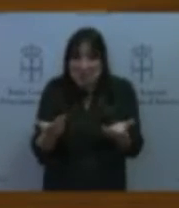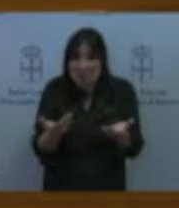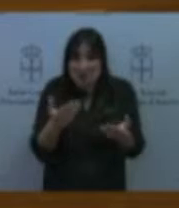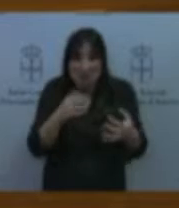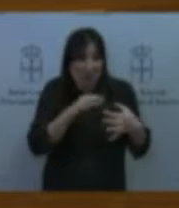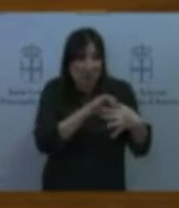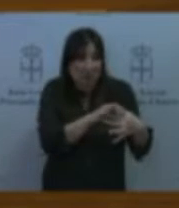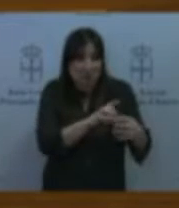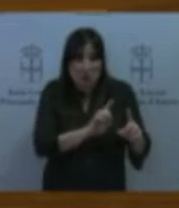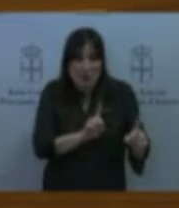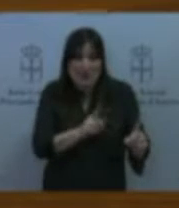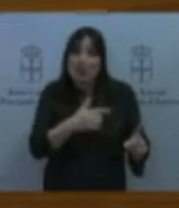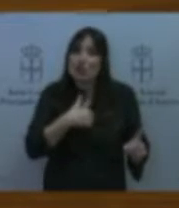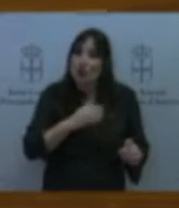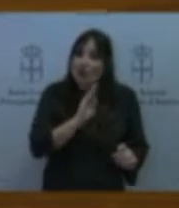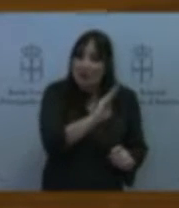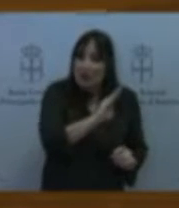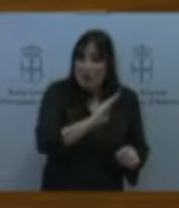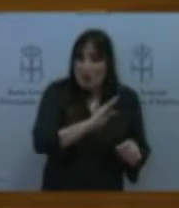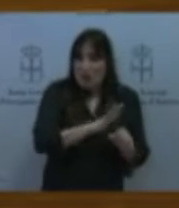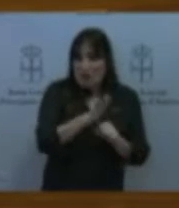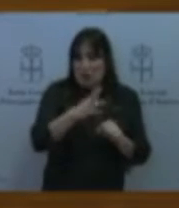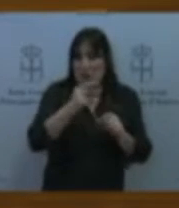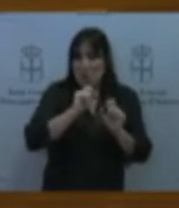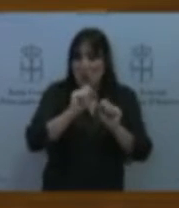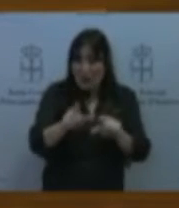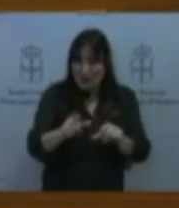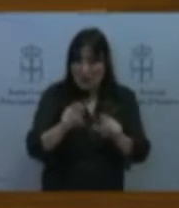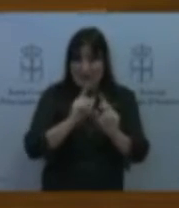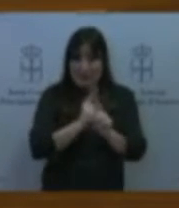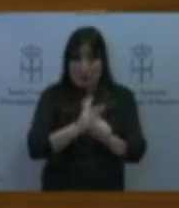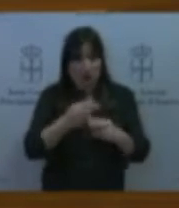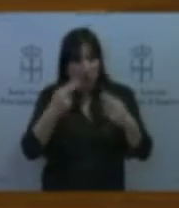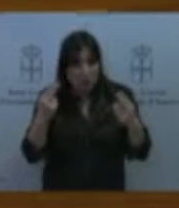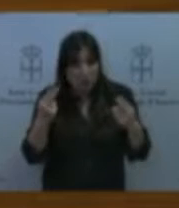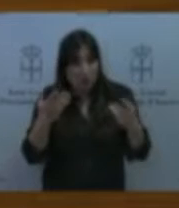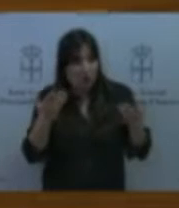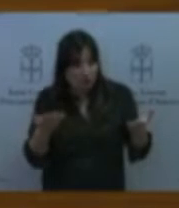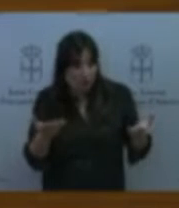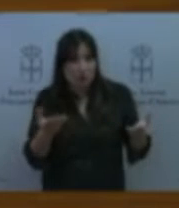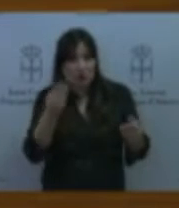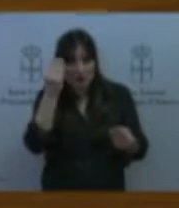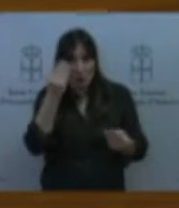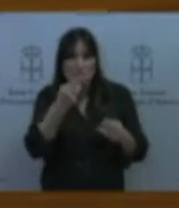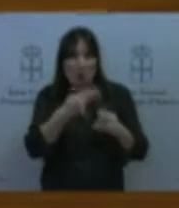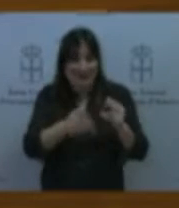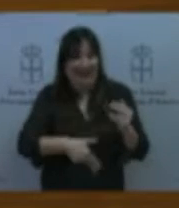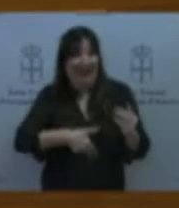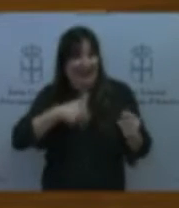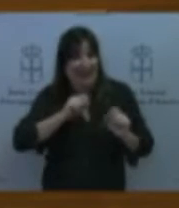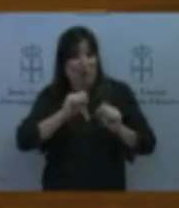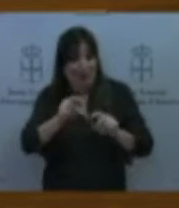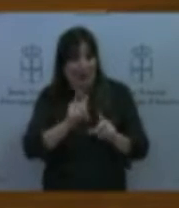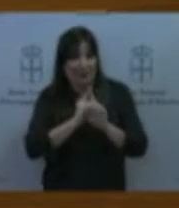movilidad y transporte público yo entiendo que la política general de movilidad y transporte público incluye planificación y con ello